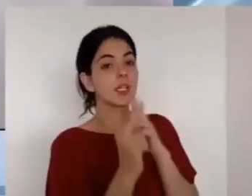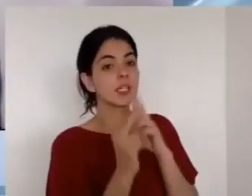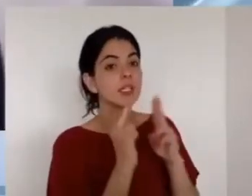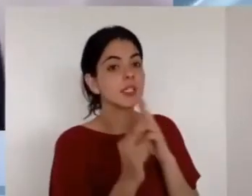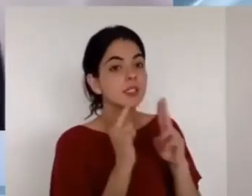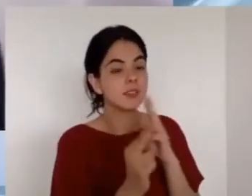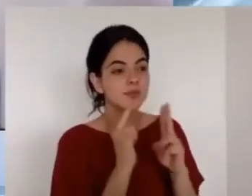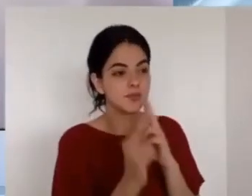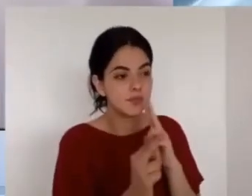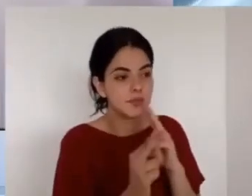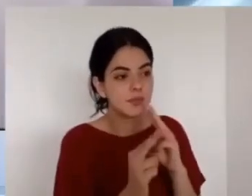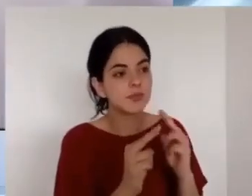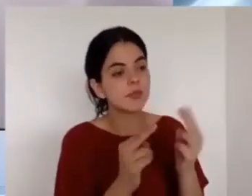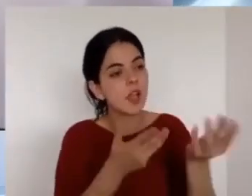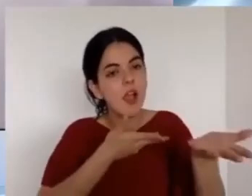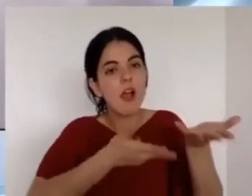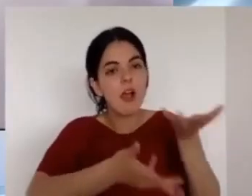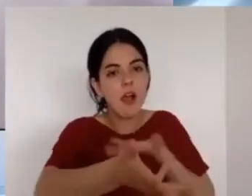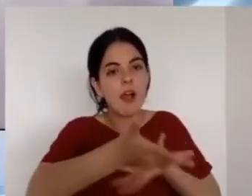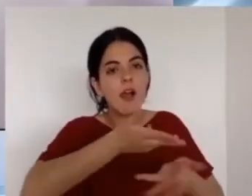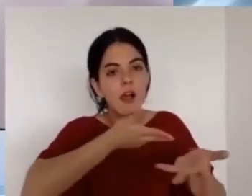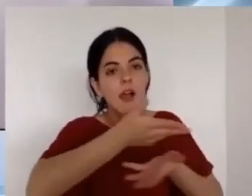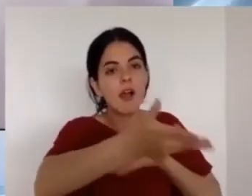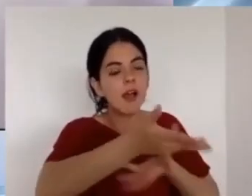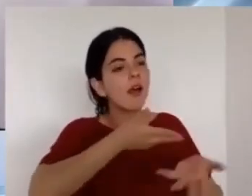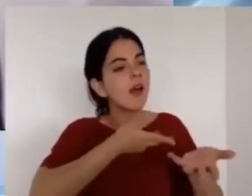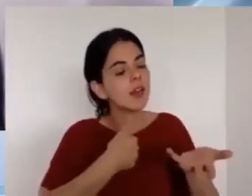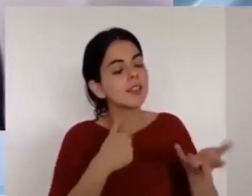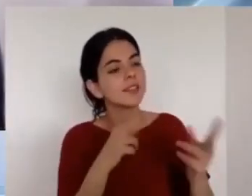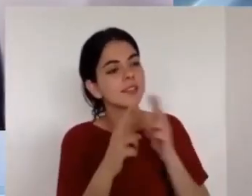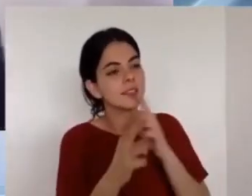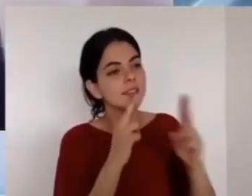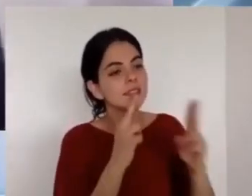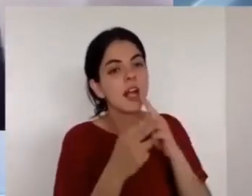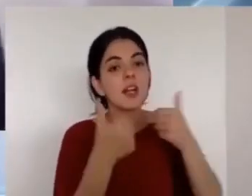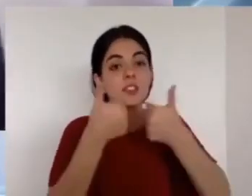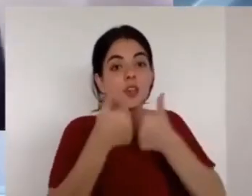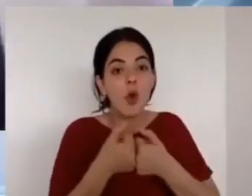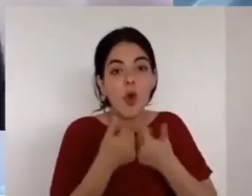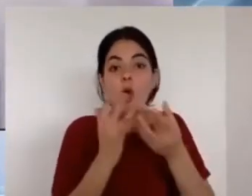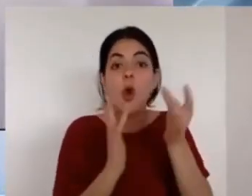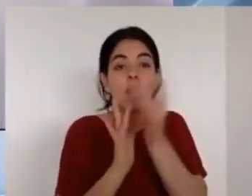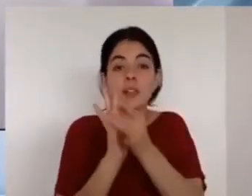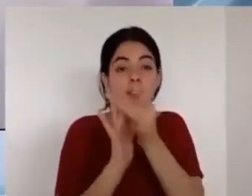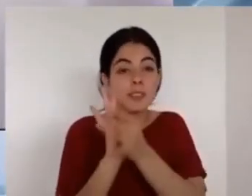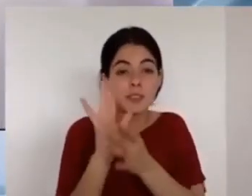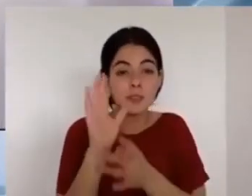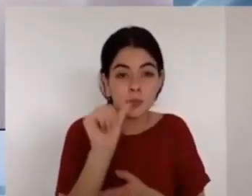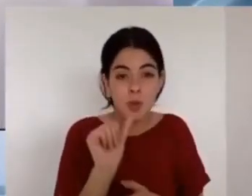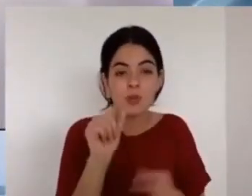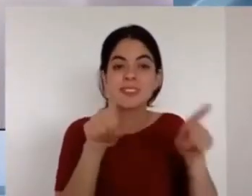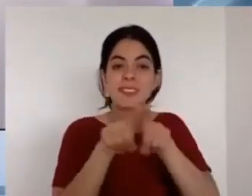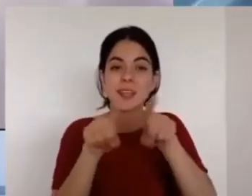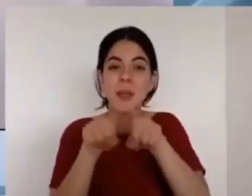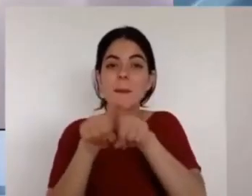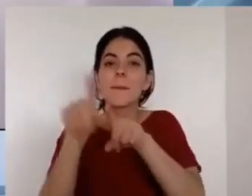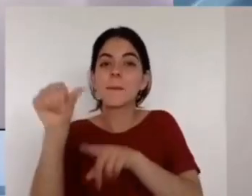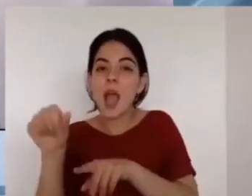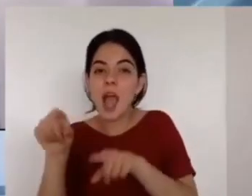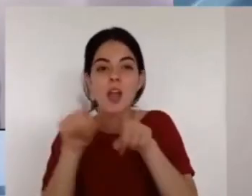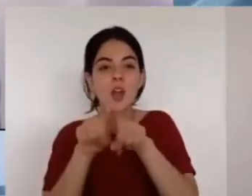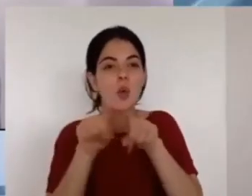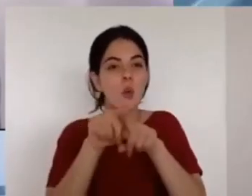ser la comunión con un hermano cuando se pierde la comunión con el hermano con la